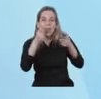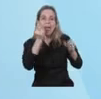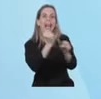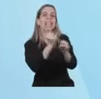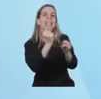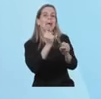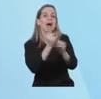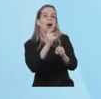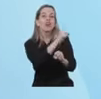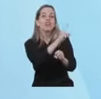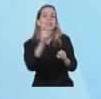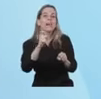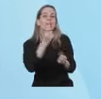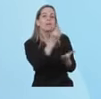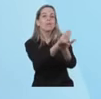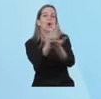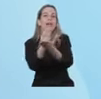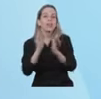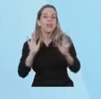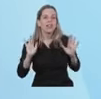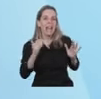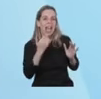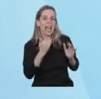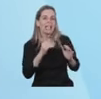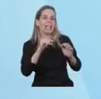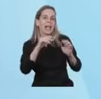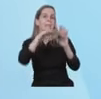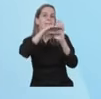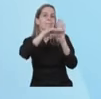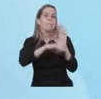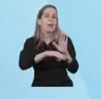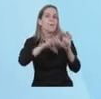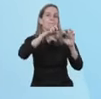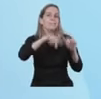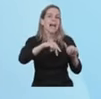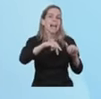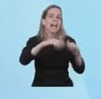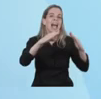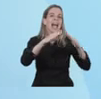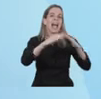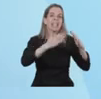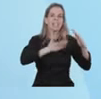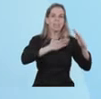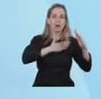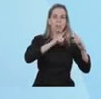a través del programa Casa Propia y Procrear.